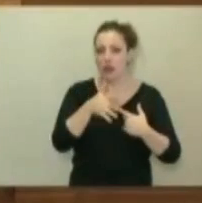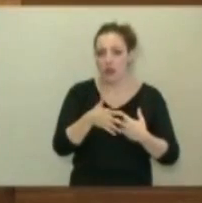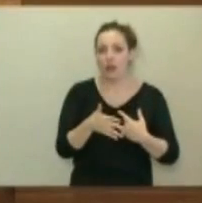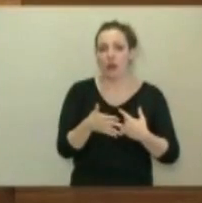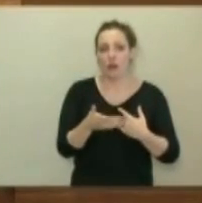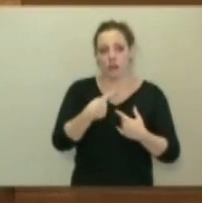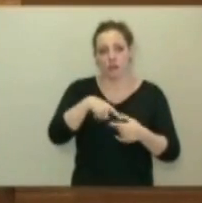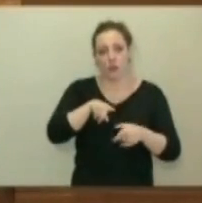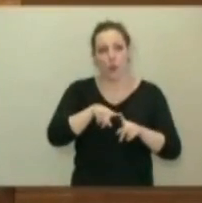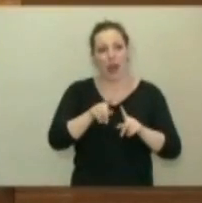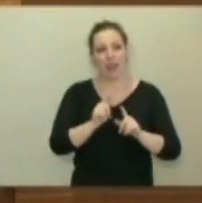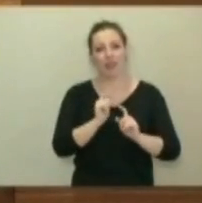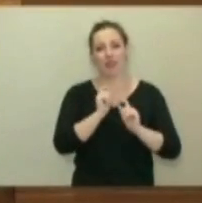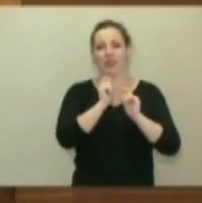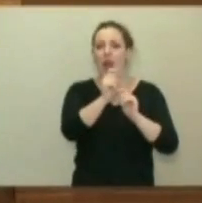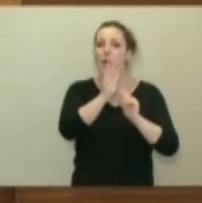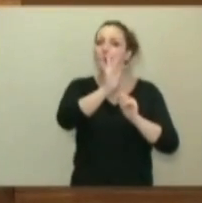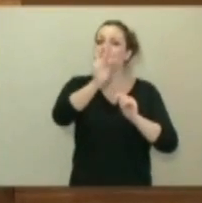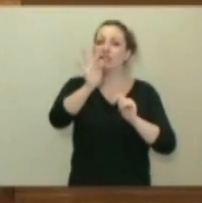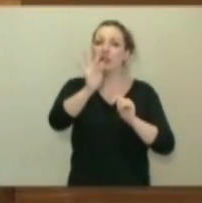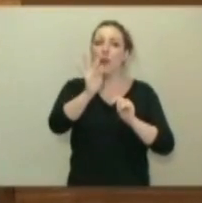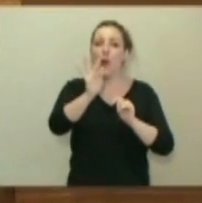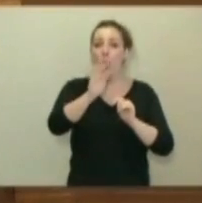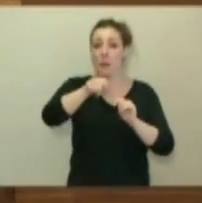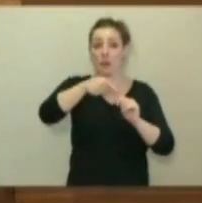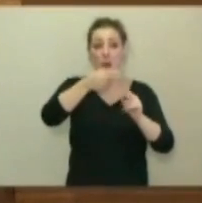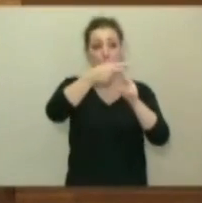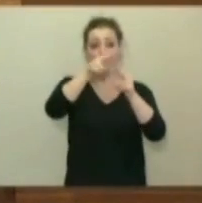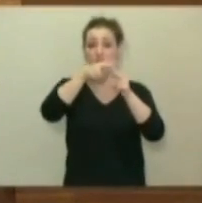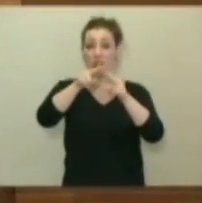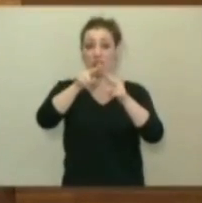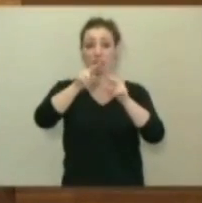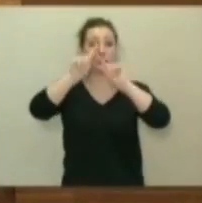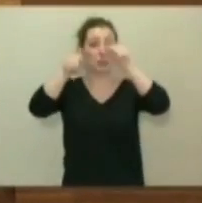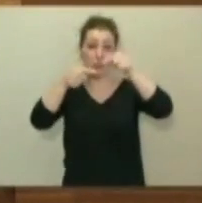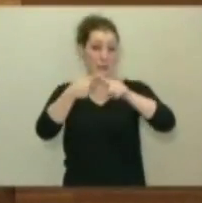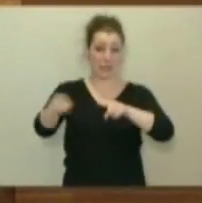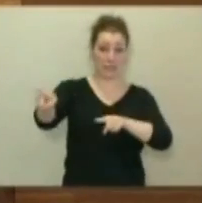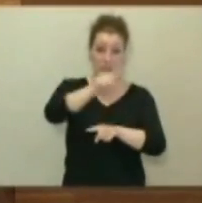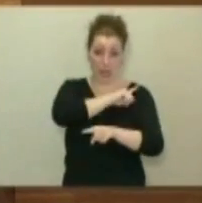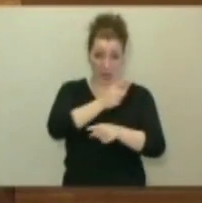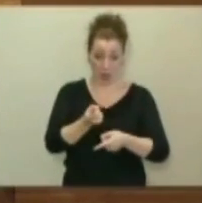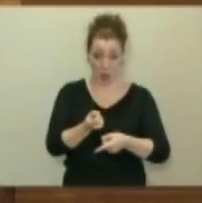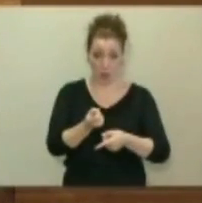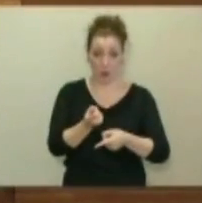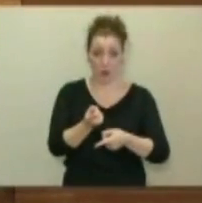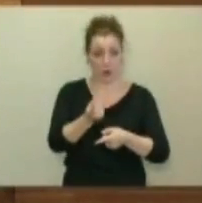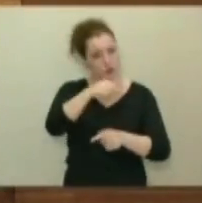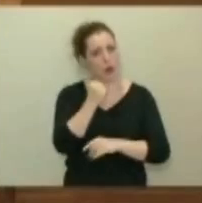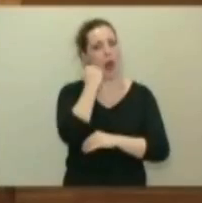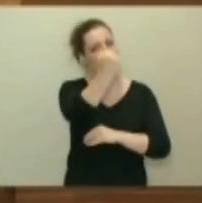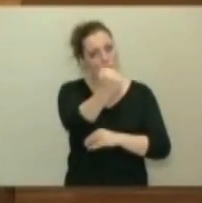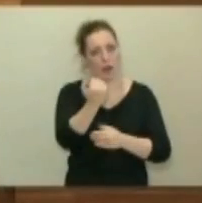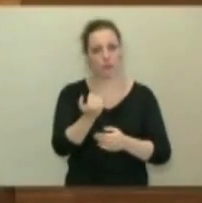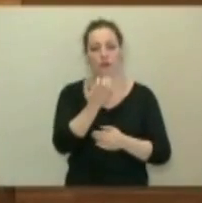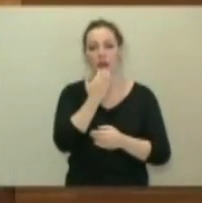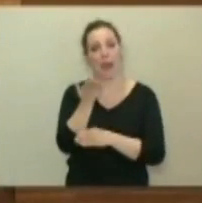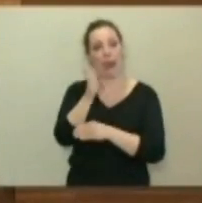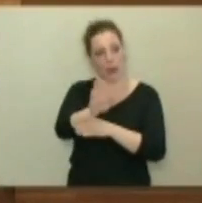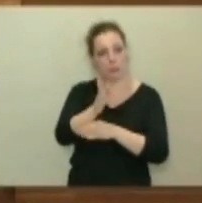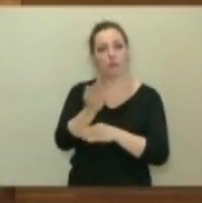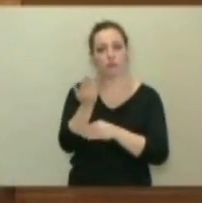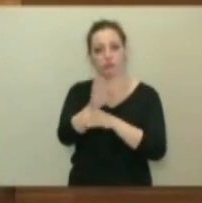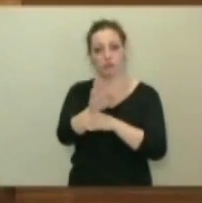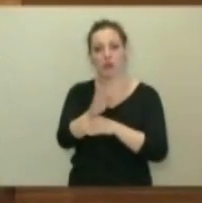privilegiamos a aquellos que han llevado políticas presupuestarias absolutamente disparatadas. Yo ponía los ejemplos, y los seguiré poniendo, de los